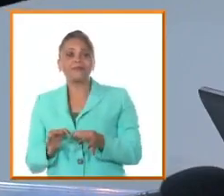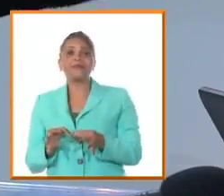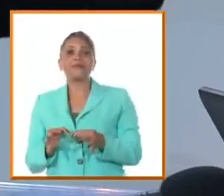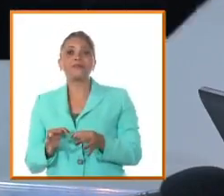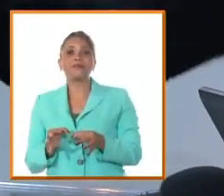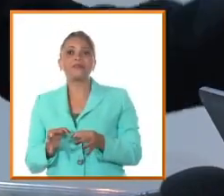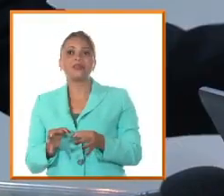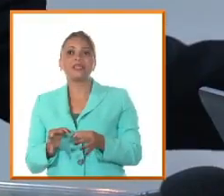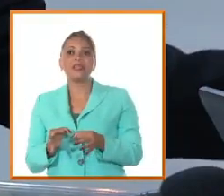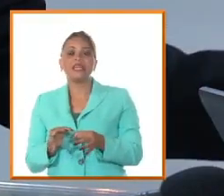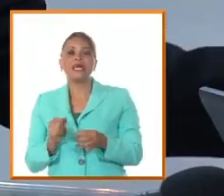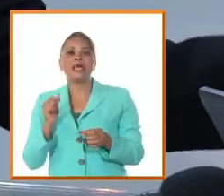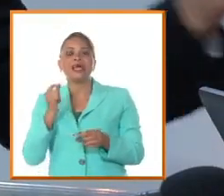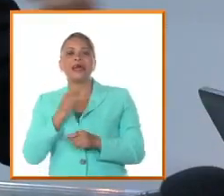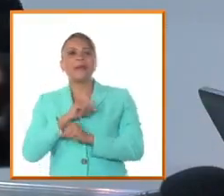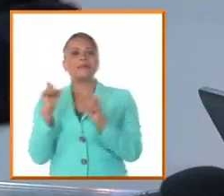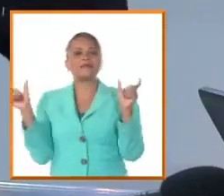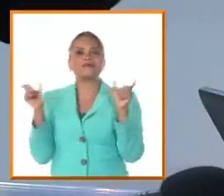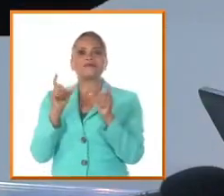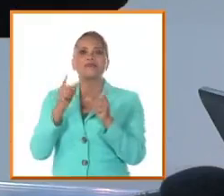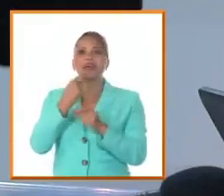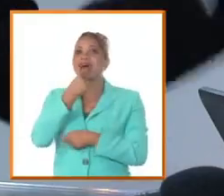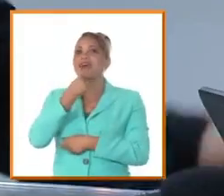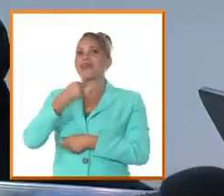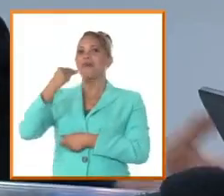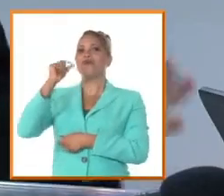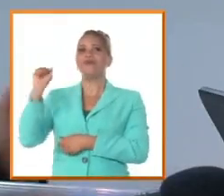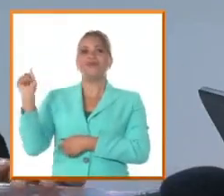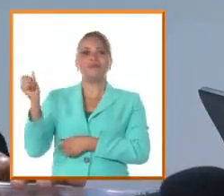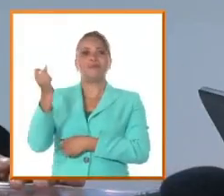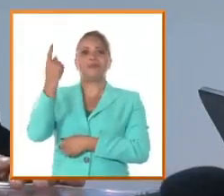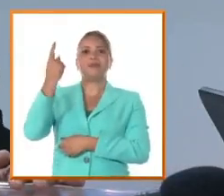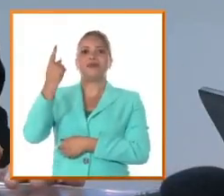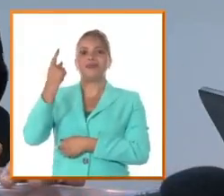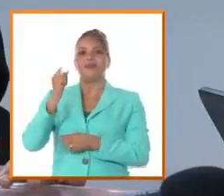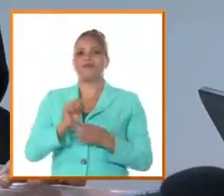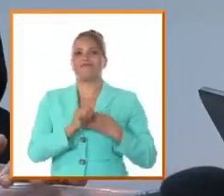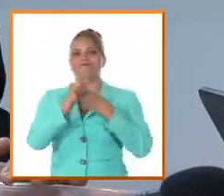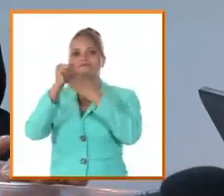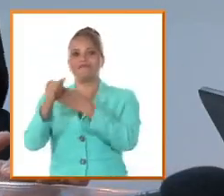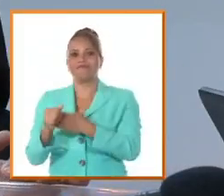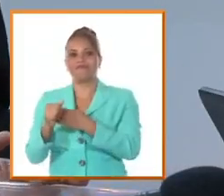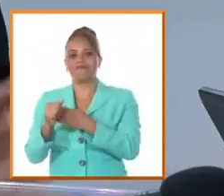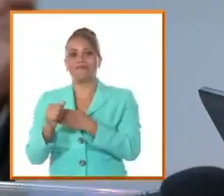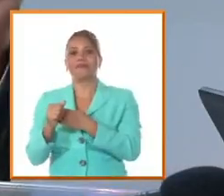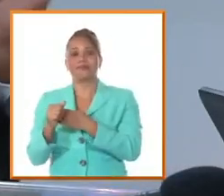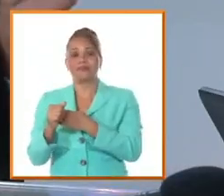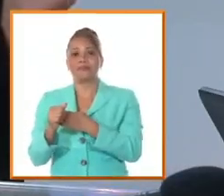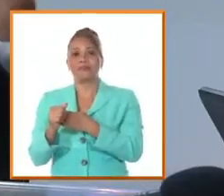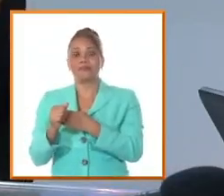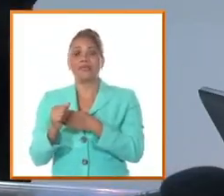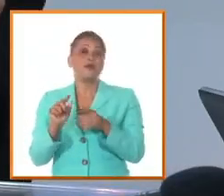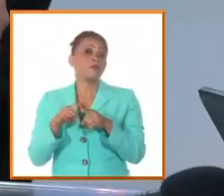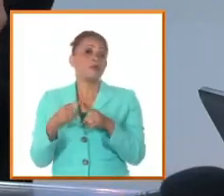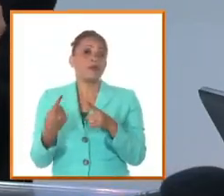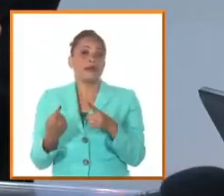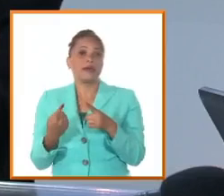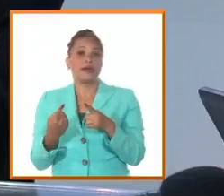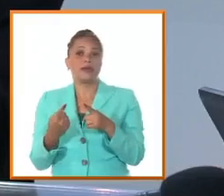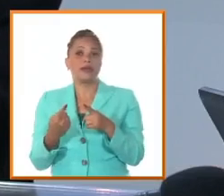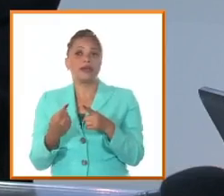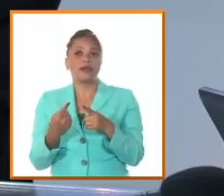la figura de Agra Montes alcanza su primera gran dimensión porque es el que